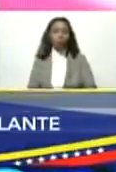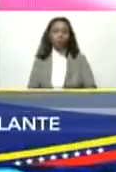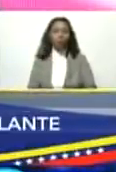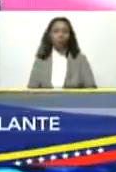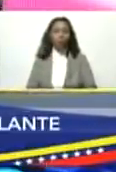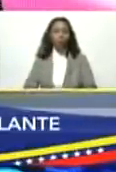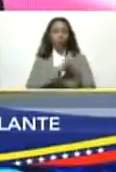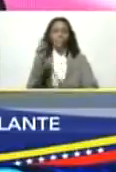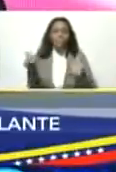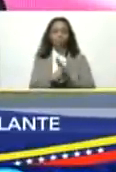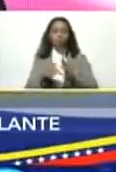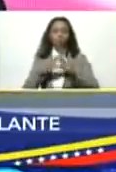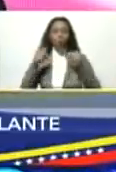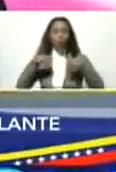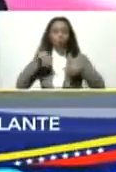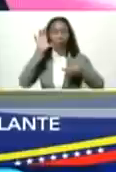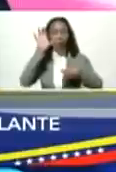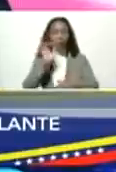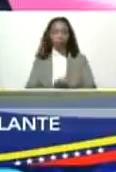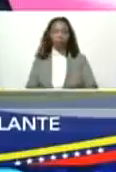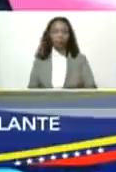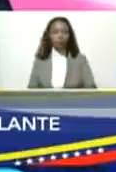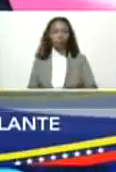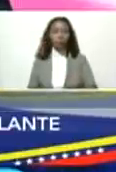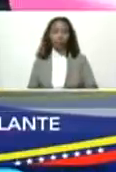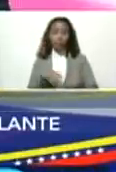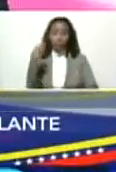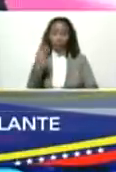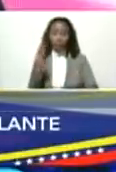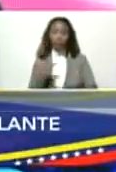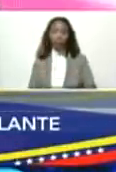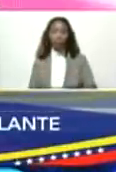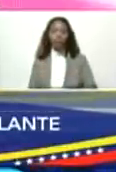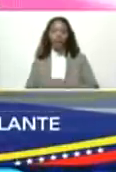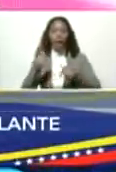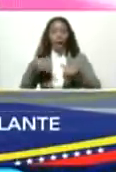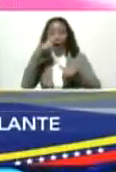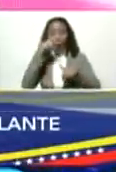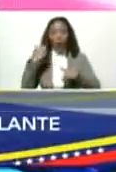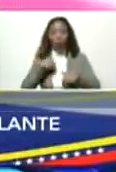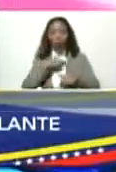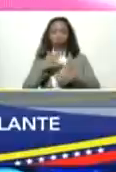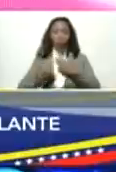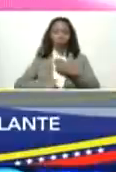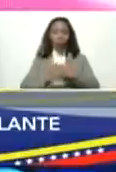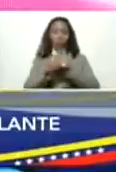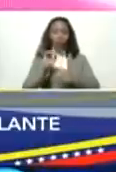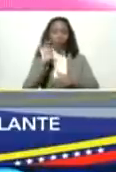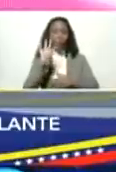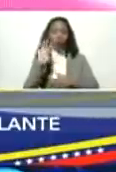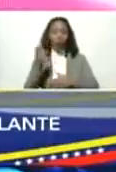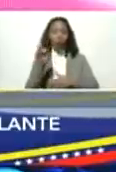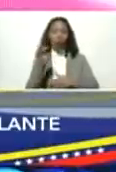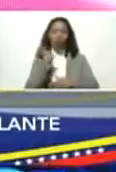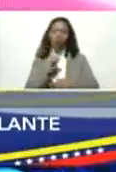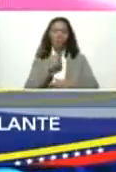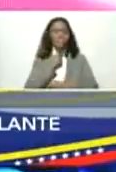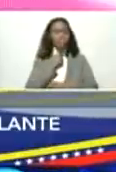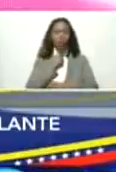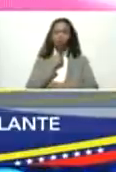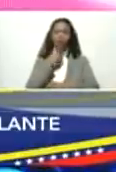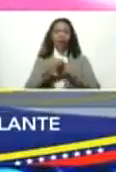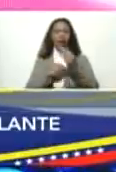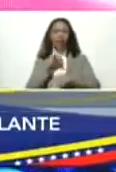definitivamente en todo el país ¿verdad? este año vamos a avanzar mucho en 4G no me gusta hacer